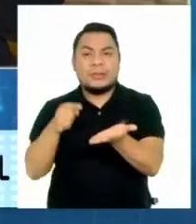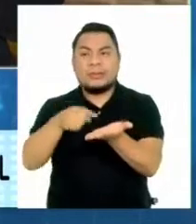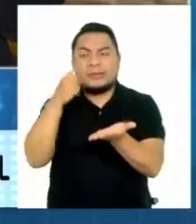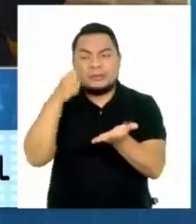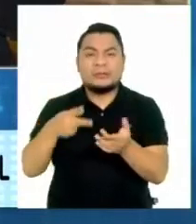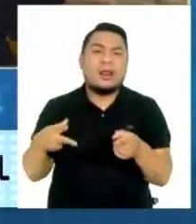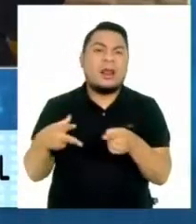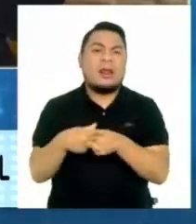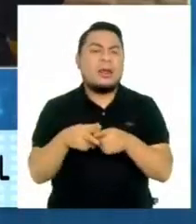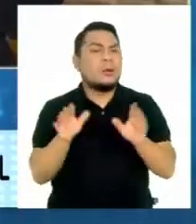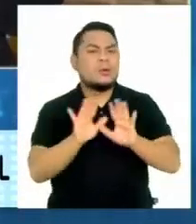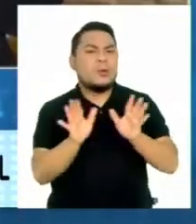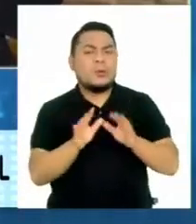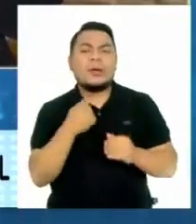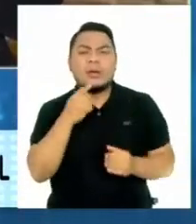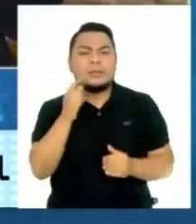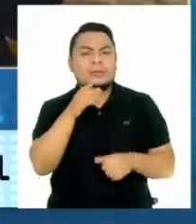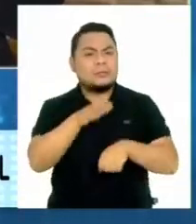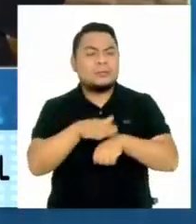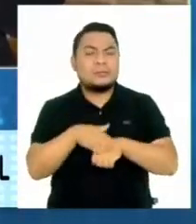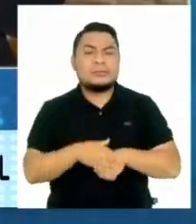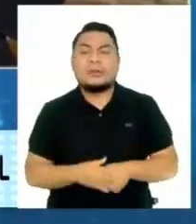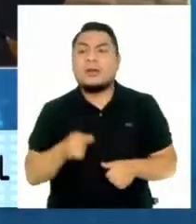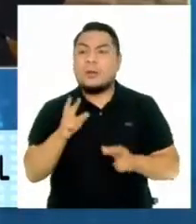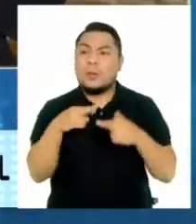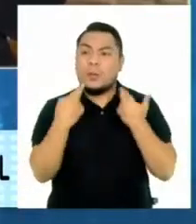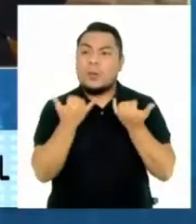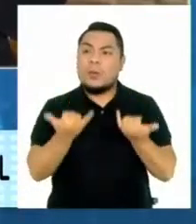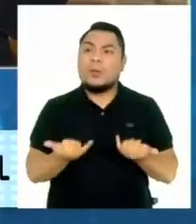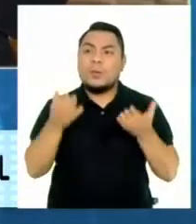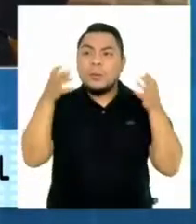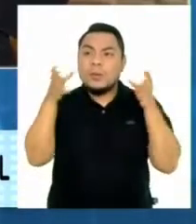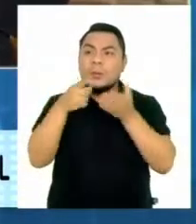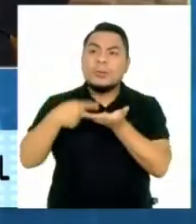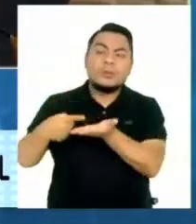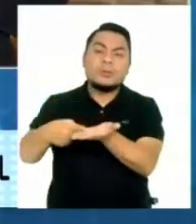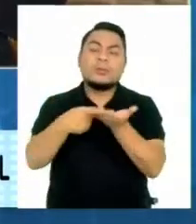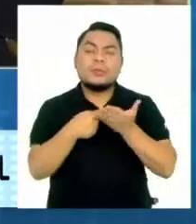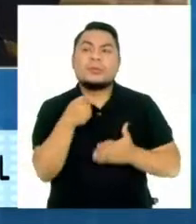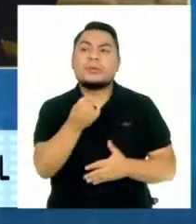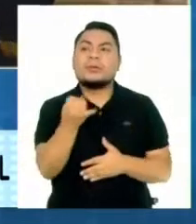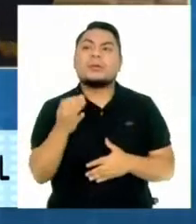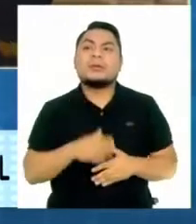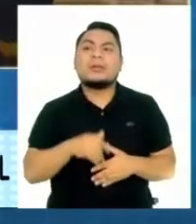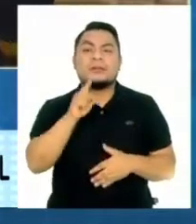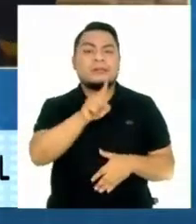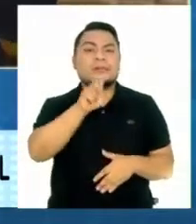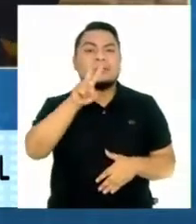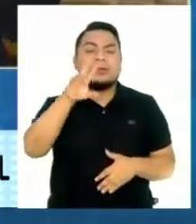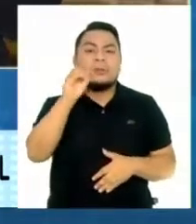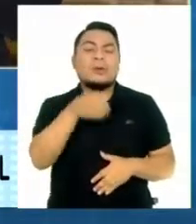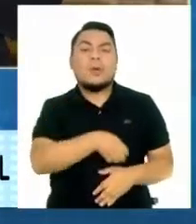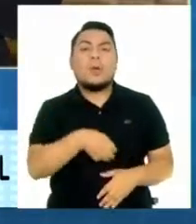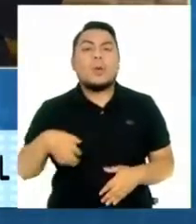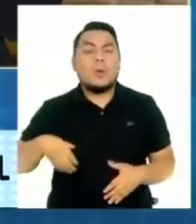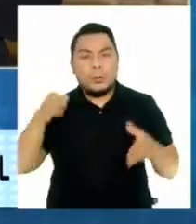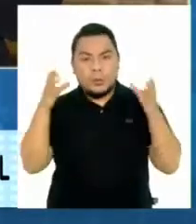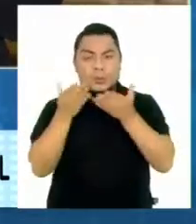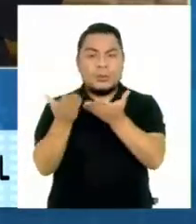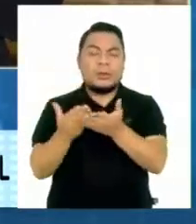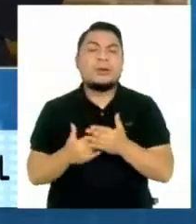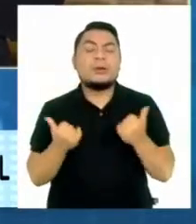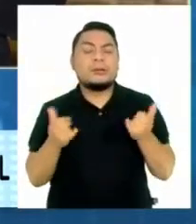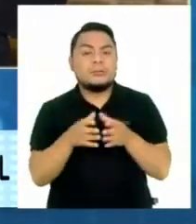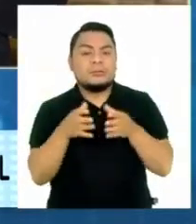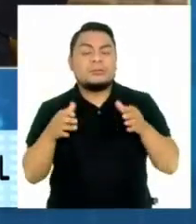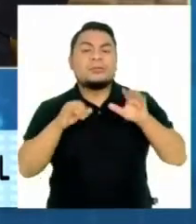obstruccionista. La votación para el debate han tenido hábiles a 120 congresistas y se necesitaba una